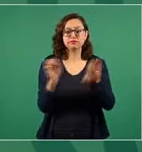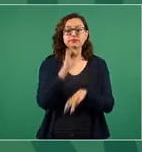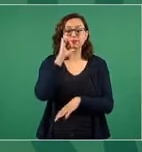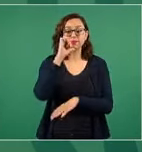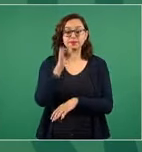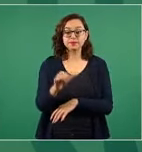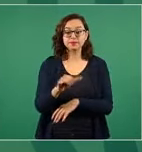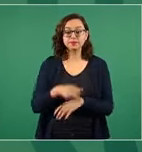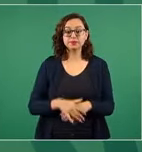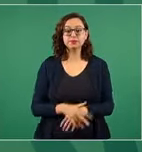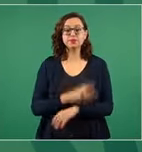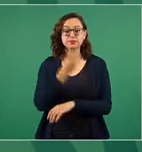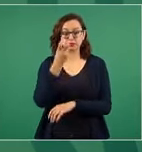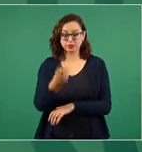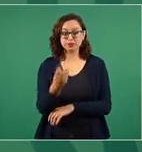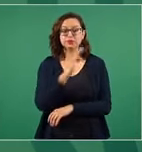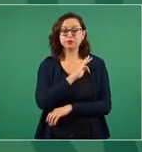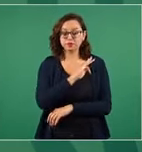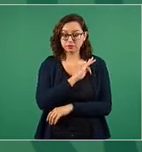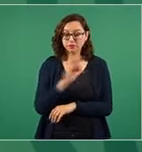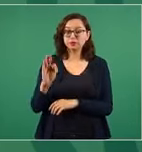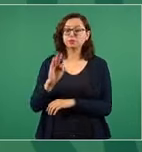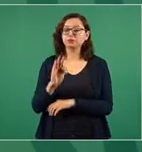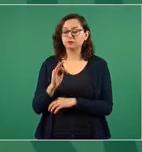por eso estamos saliendo adelante